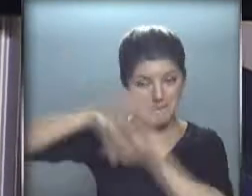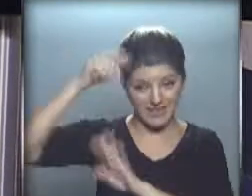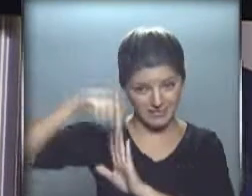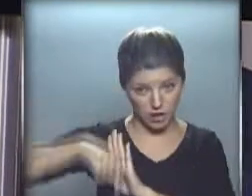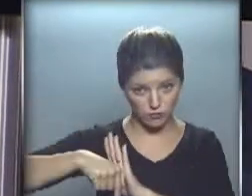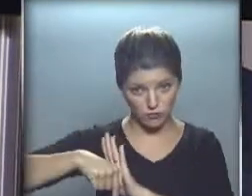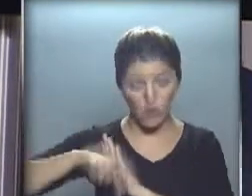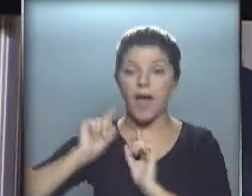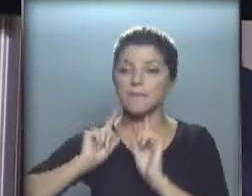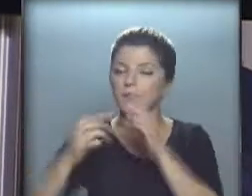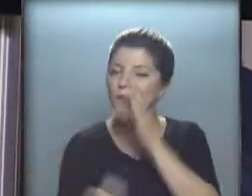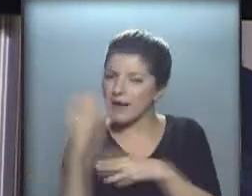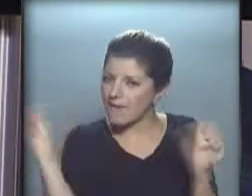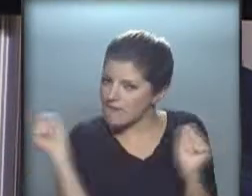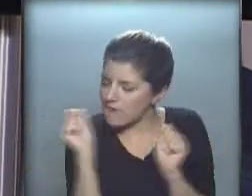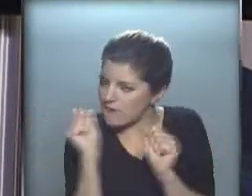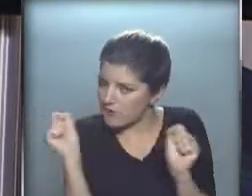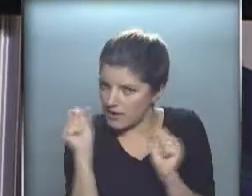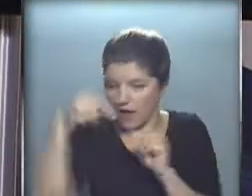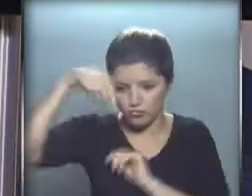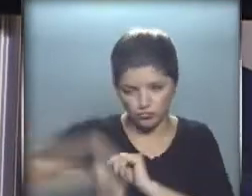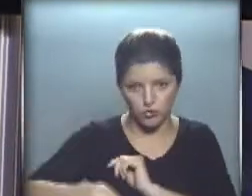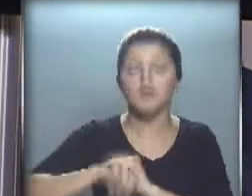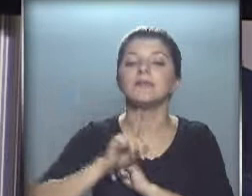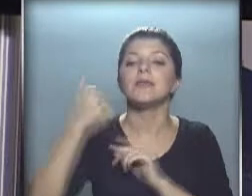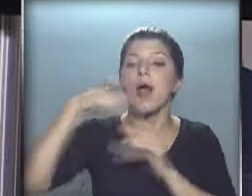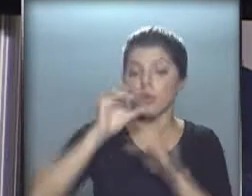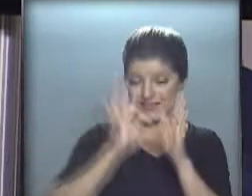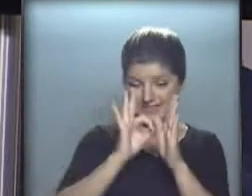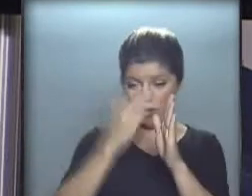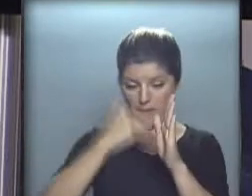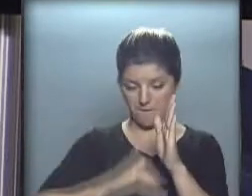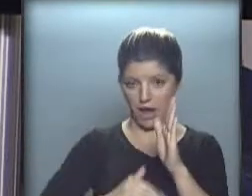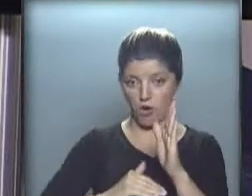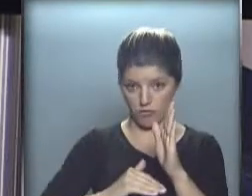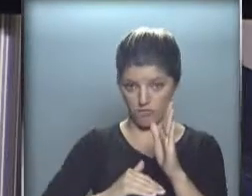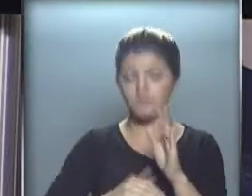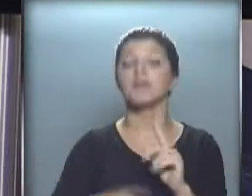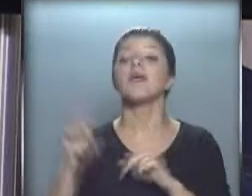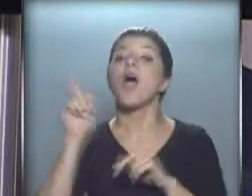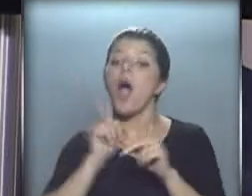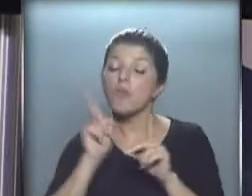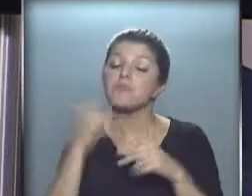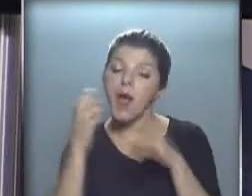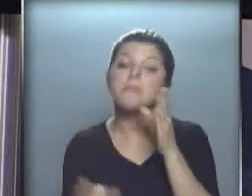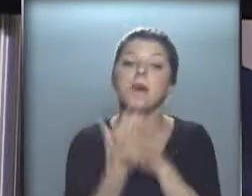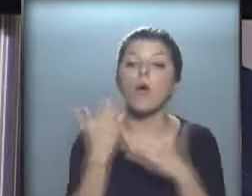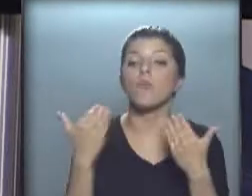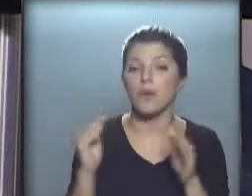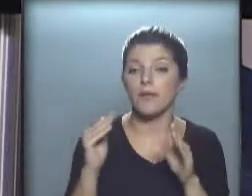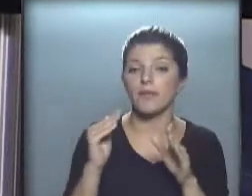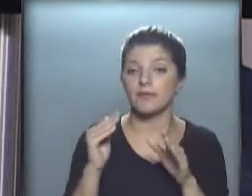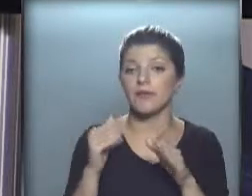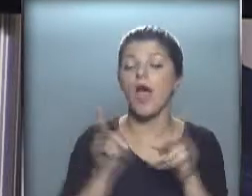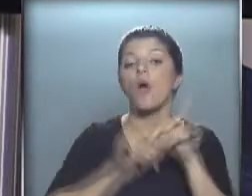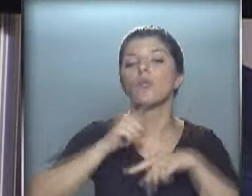argentino, allí una mañana muy fría en el extremo sur con mínimas bajo cero, allí heladas en forma moderada. Todavía en las primeras horas de la mañana no podemos